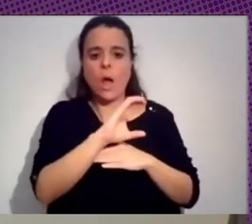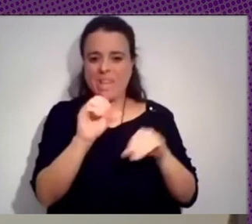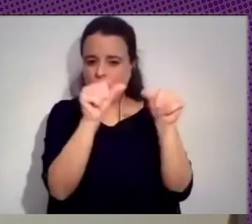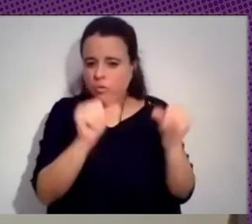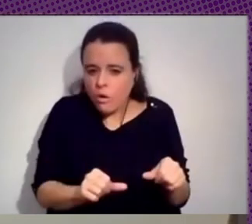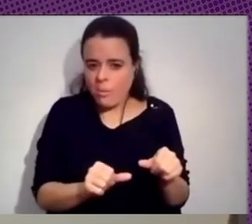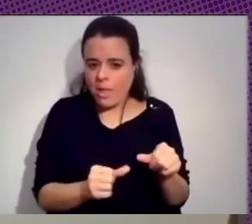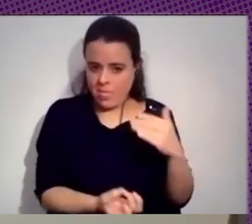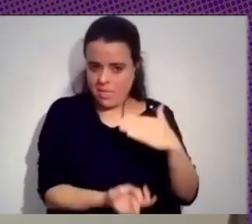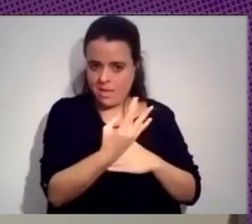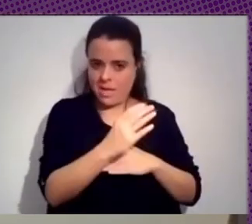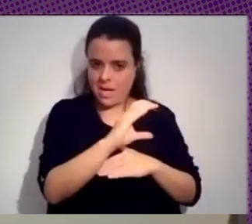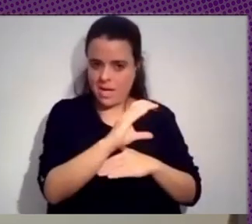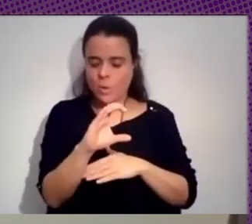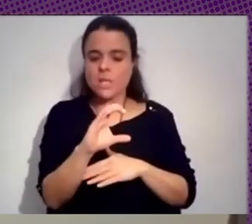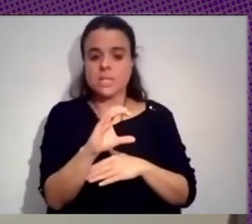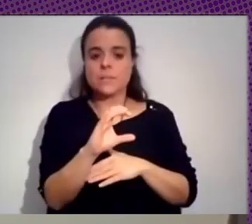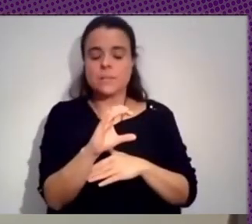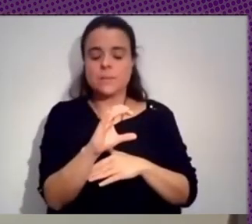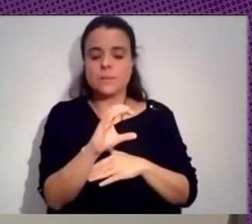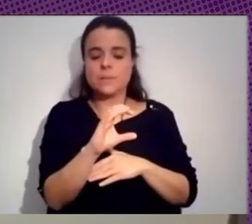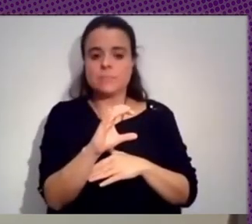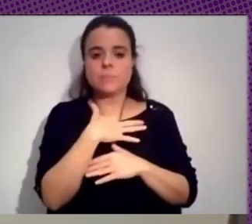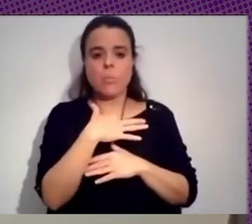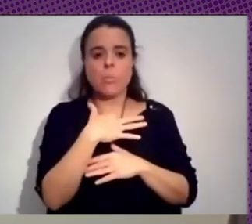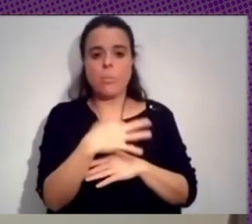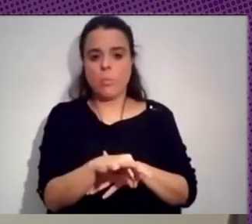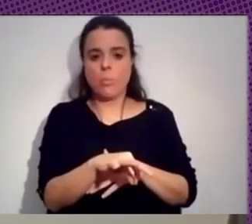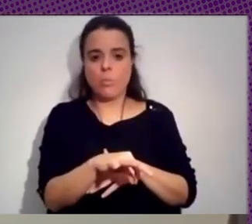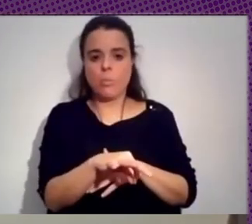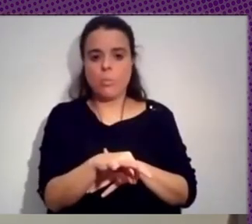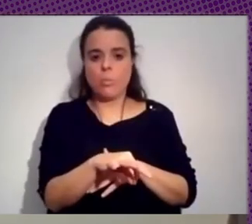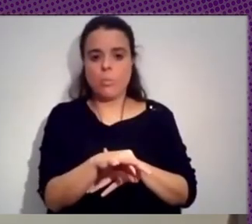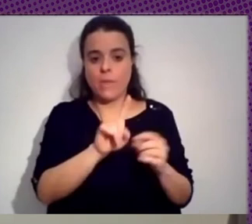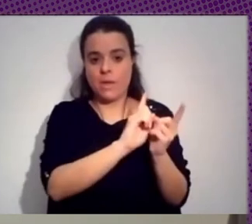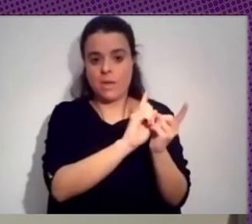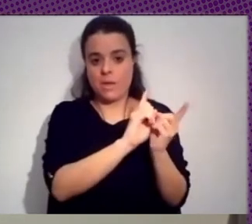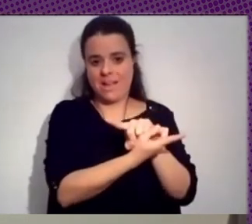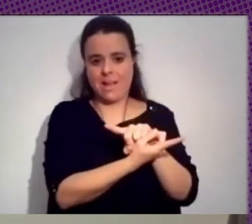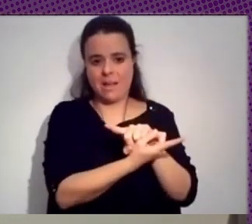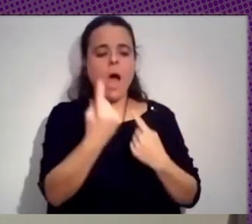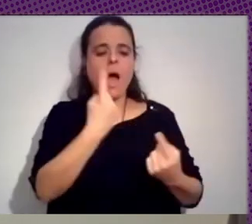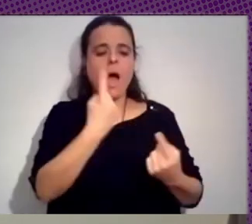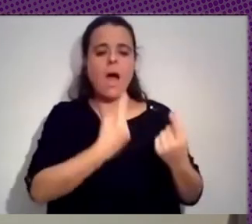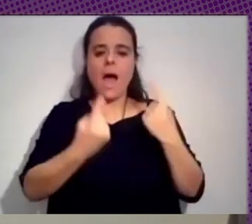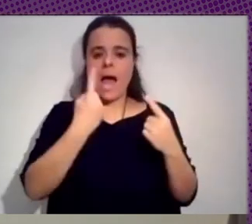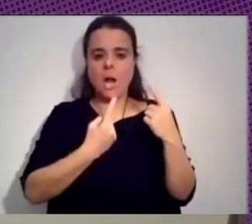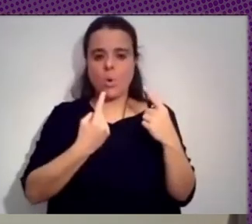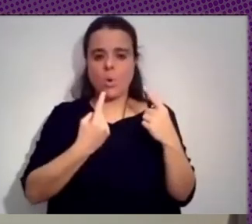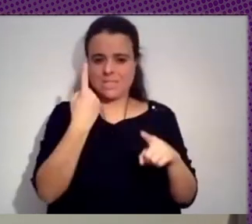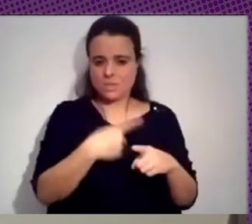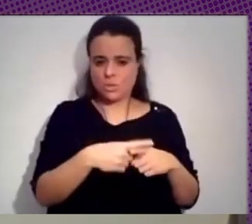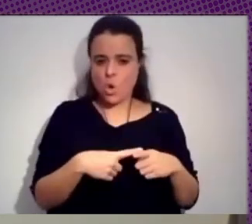ser que, la forma en que crea una cuenta puede ser algo que pueda cambiar, pero hay determinadas acciones de todo